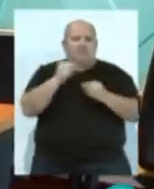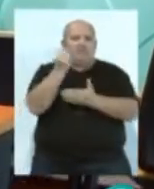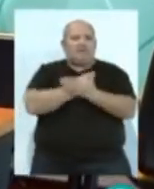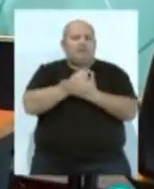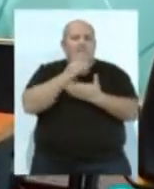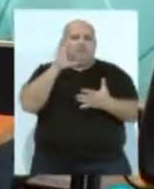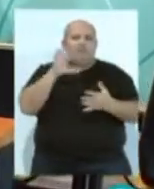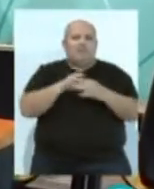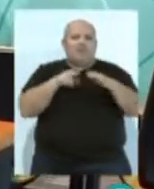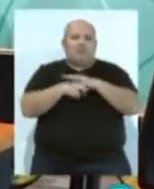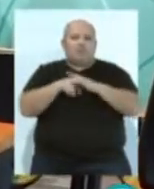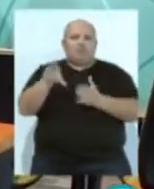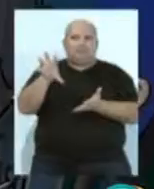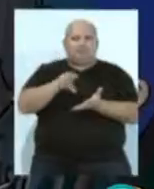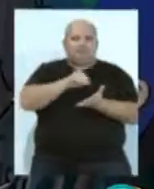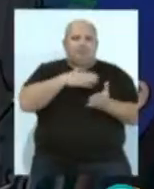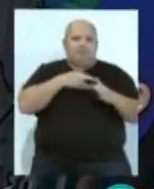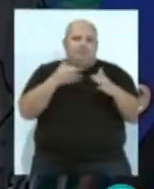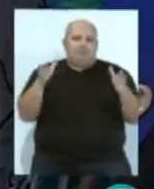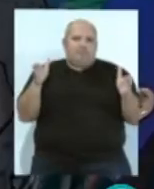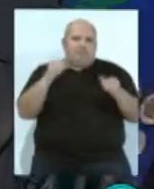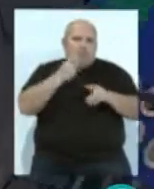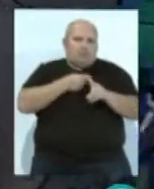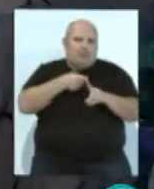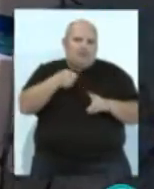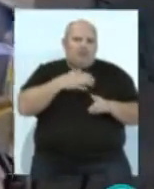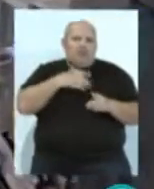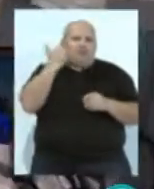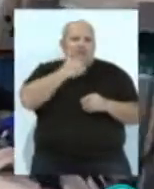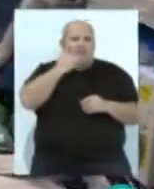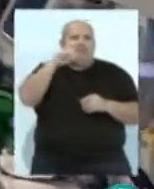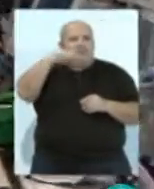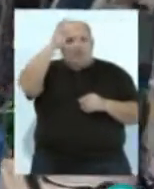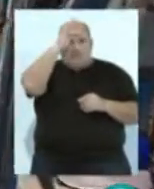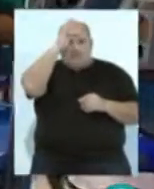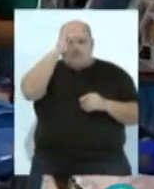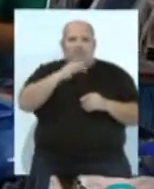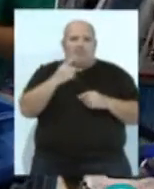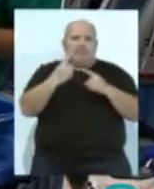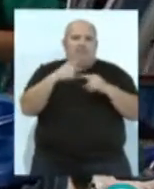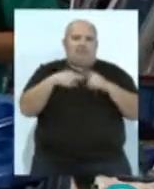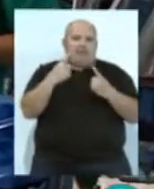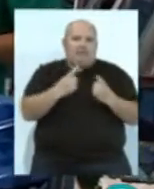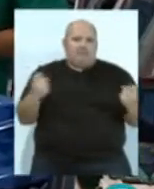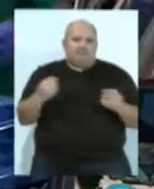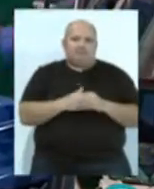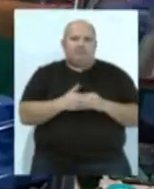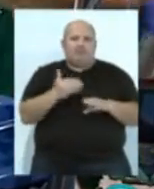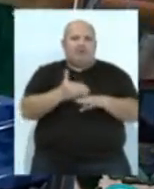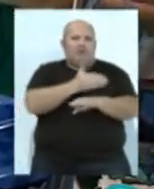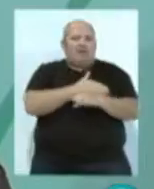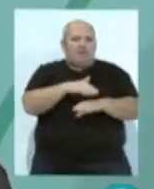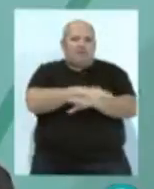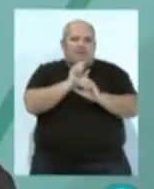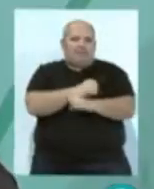diseñado optimizando los recursos humanos y materiales y se aplicará también a los sábados y domingos, cuando sea necesario. El anterior Gobierno